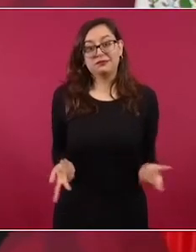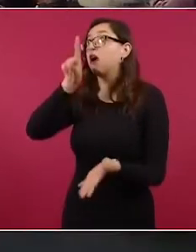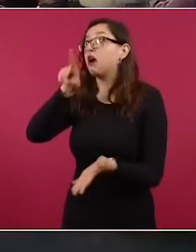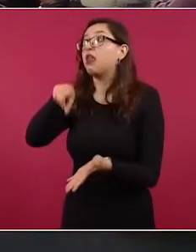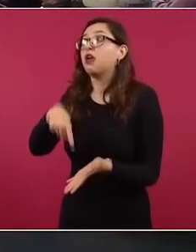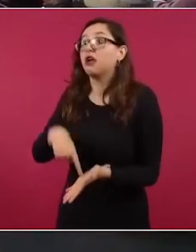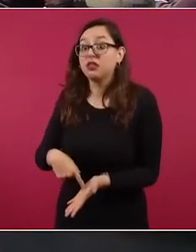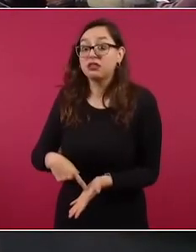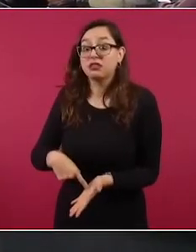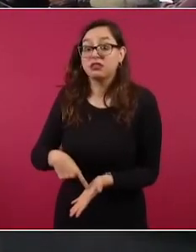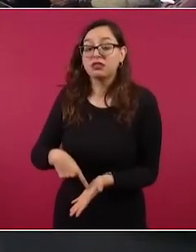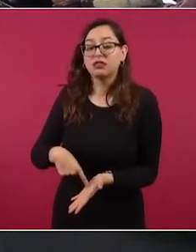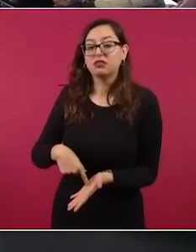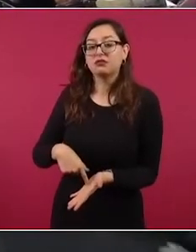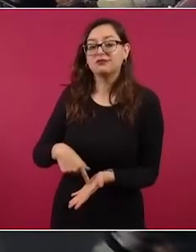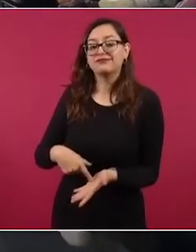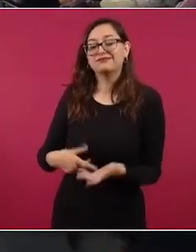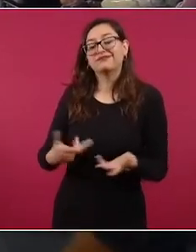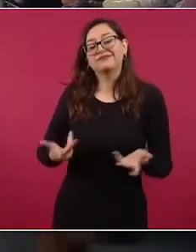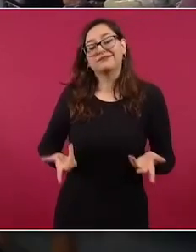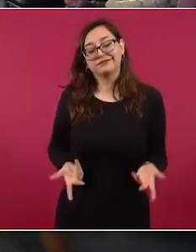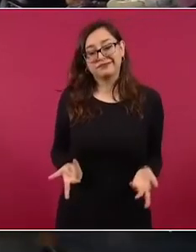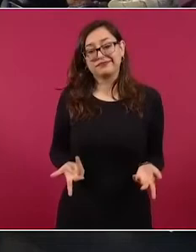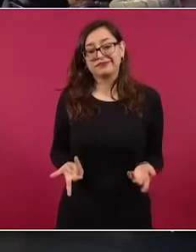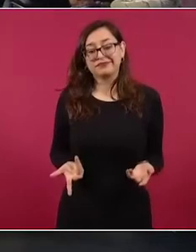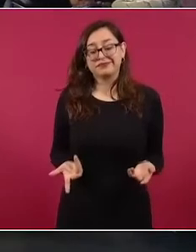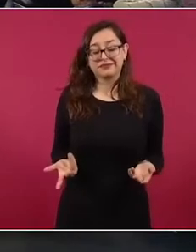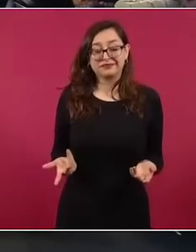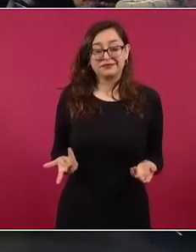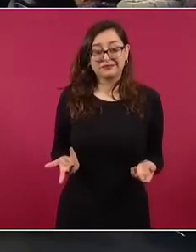con buen nivel académico…